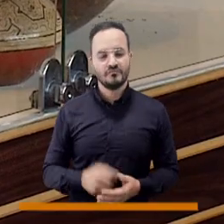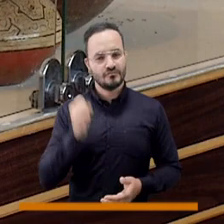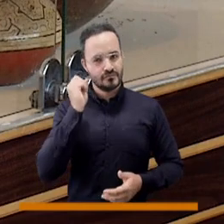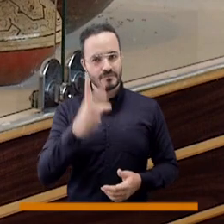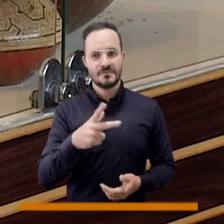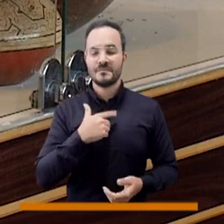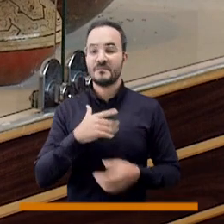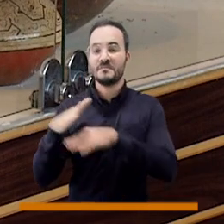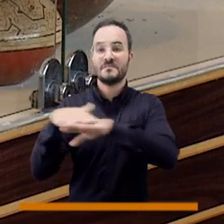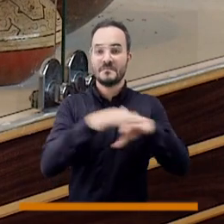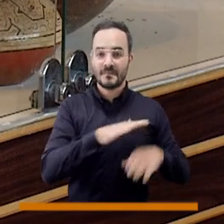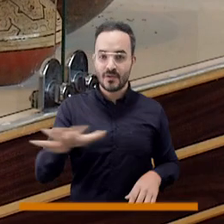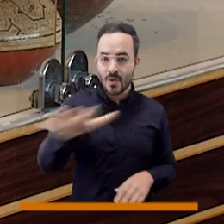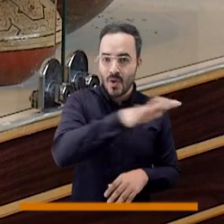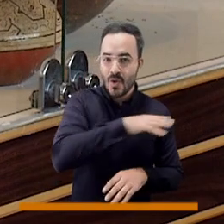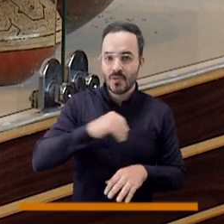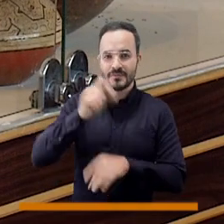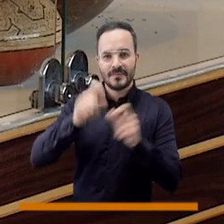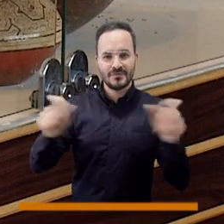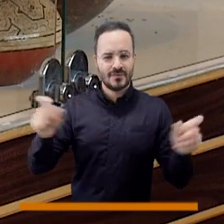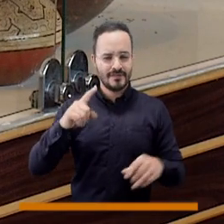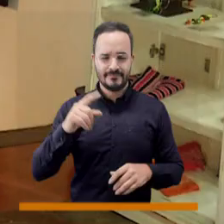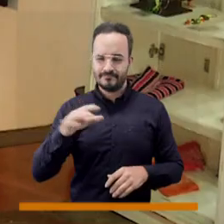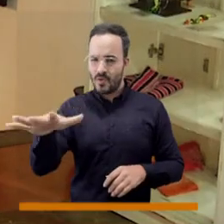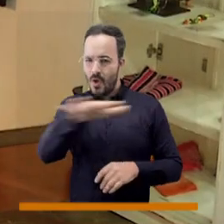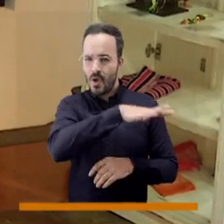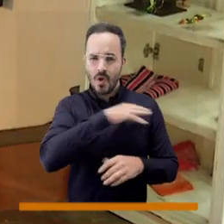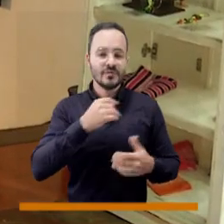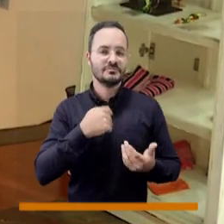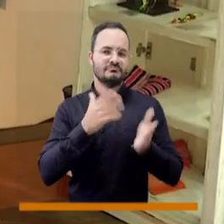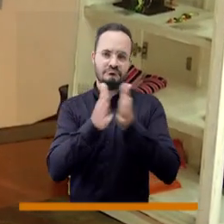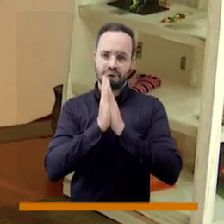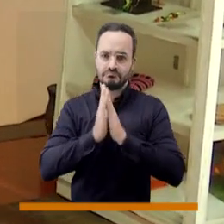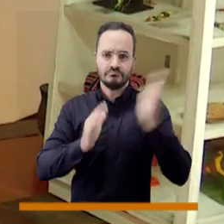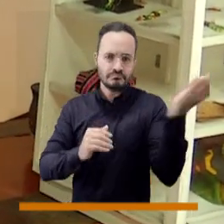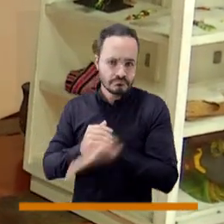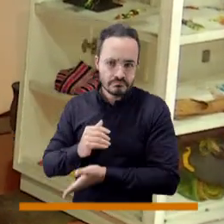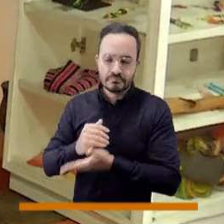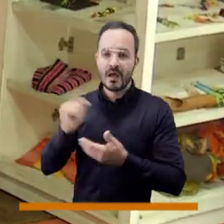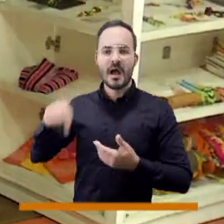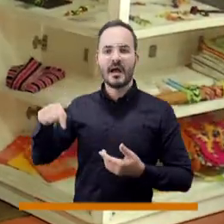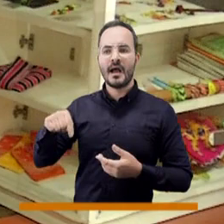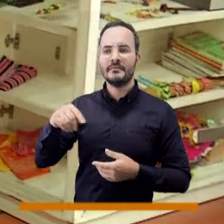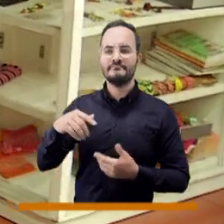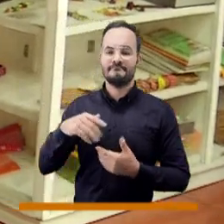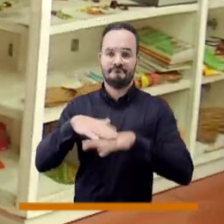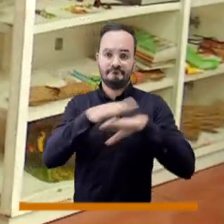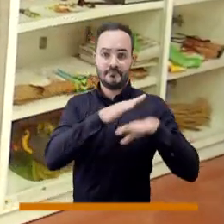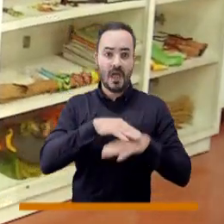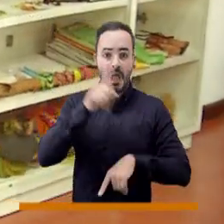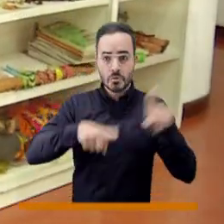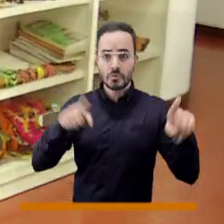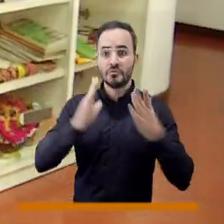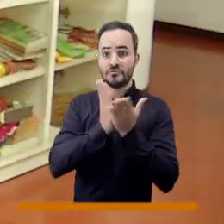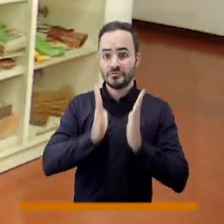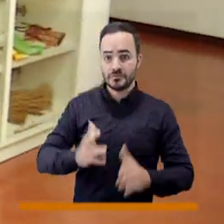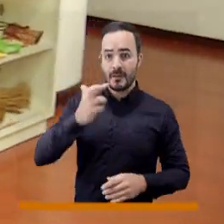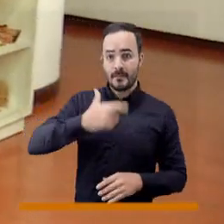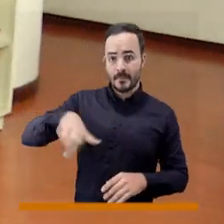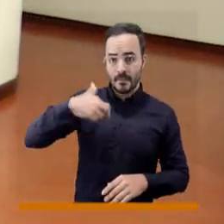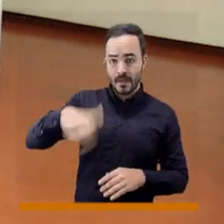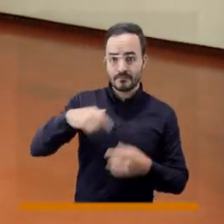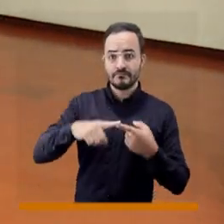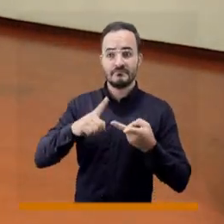al público en general vienen estudiantes de escuelas de primaria de